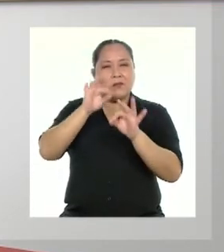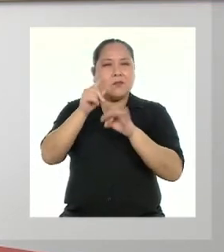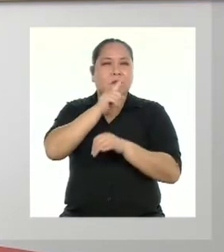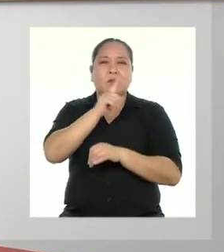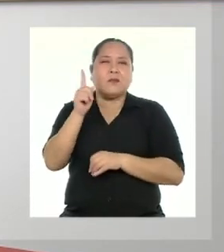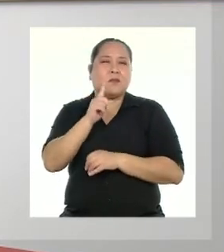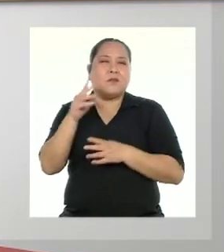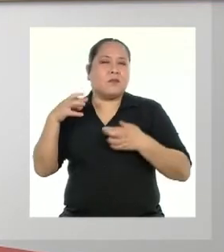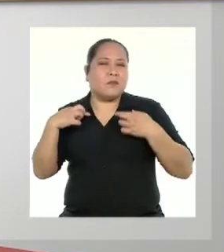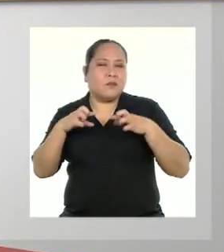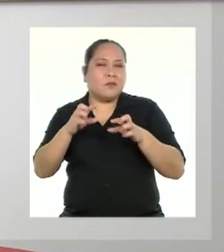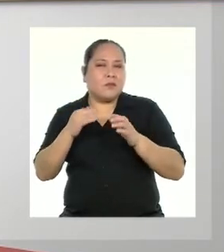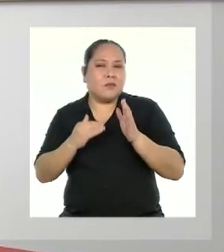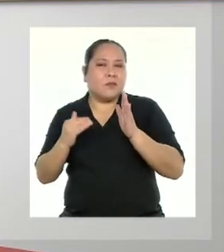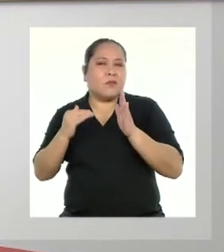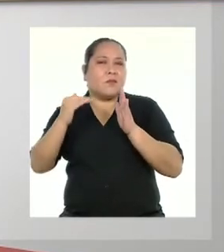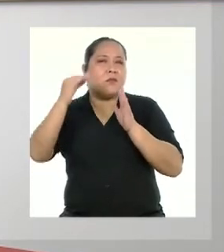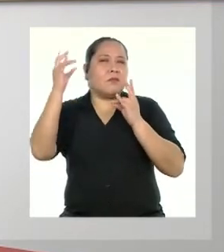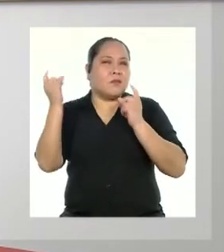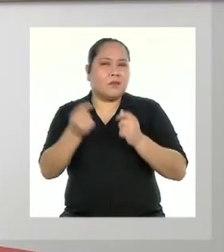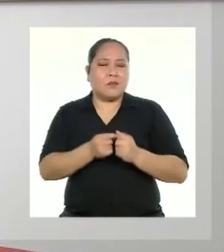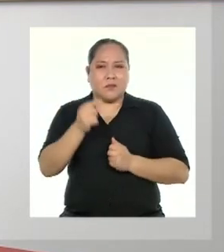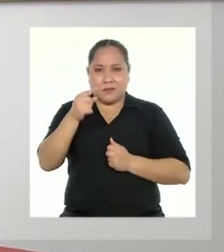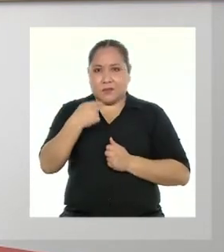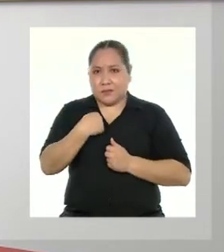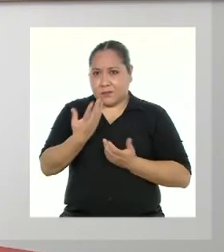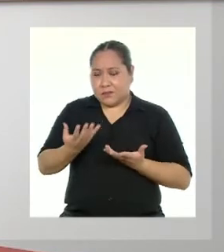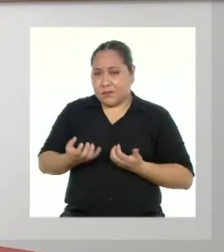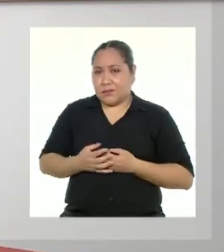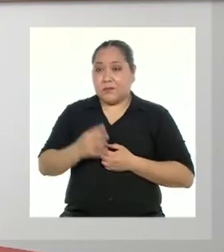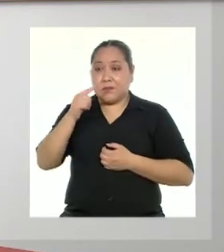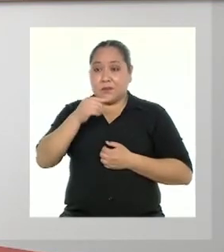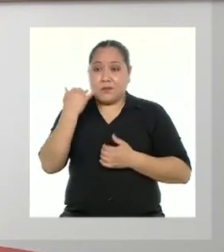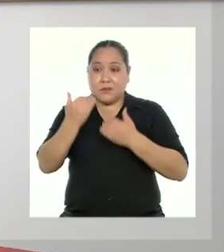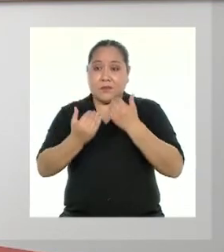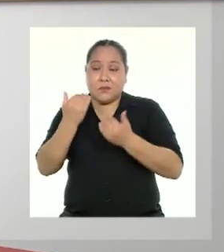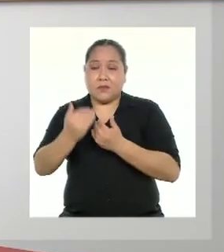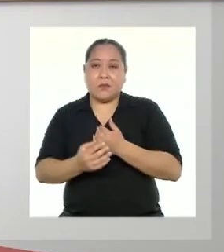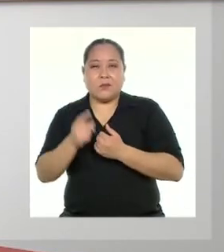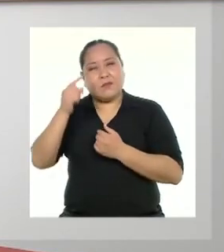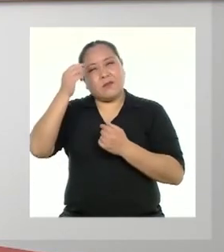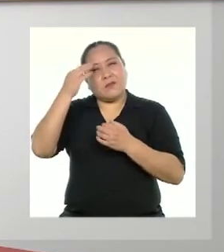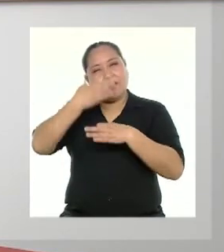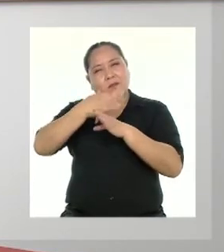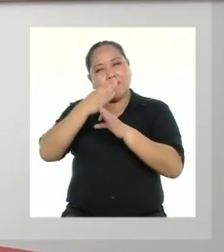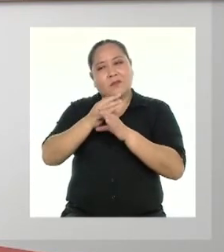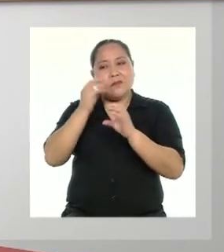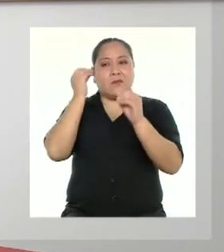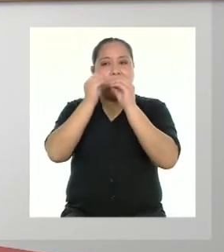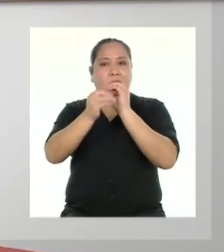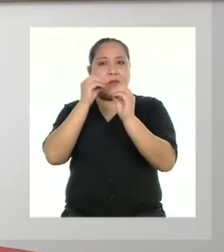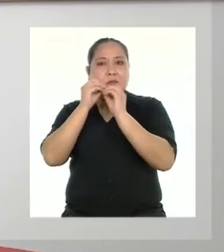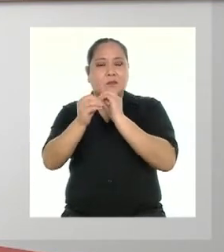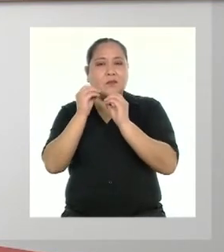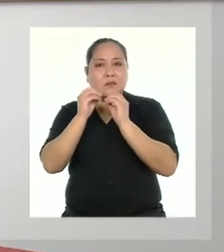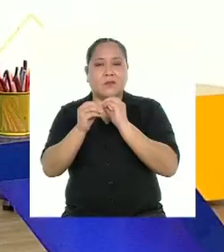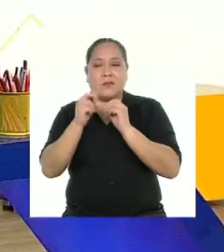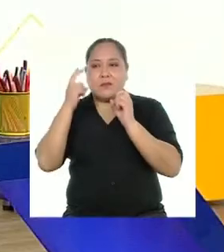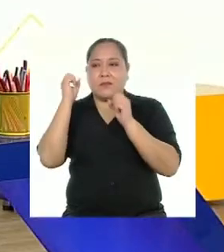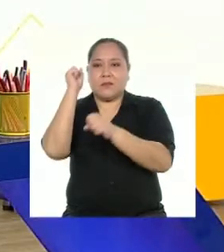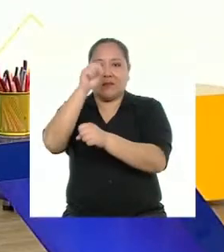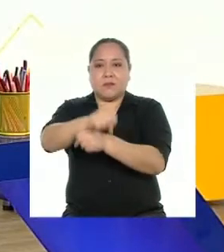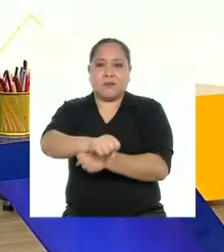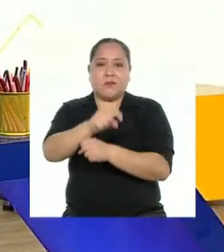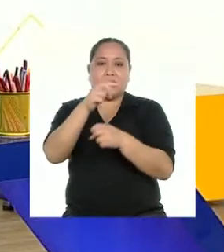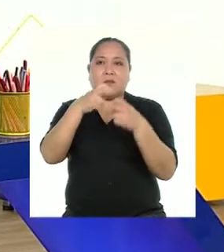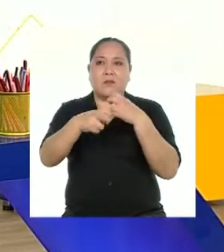permitiendo avanzar como quisiéramos. Y con eso podríamos elaborar una estrategia para sobreponernos a los obstáculos.